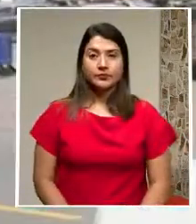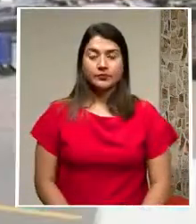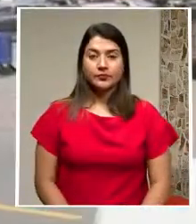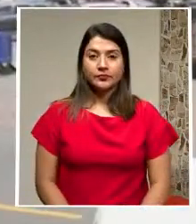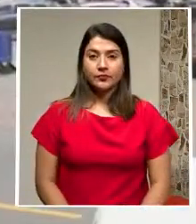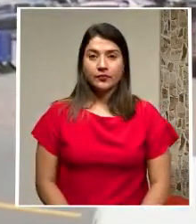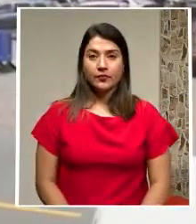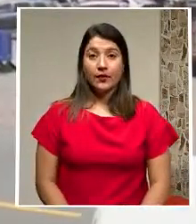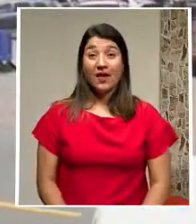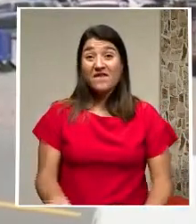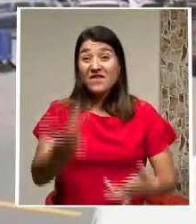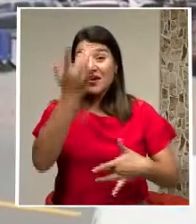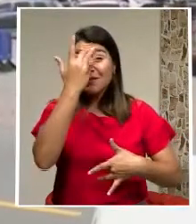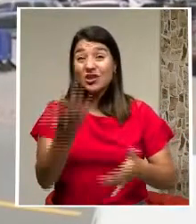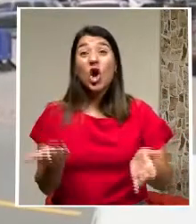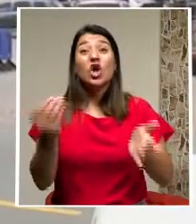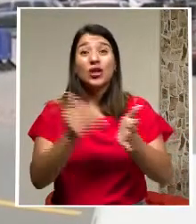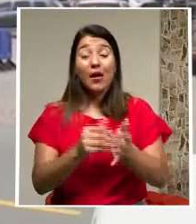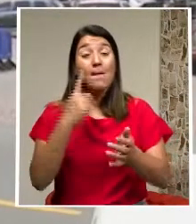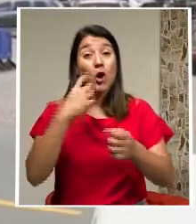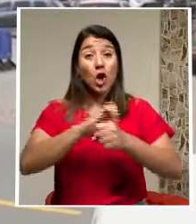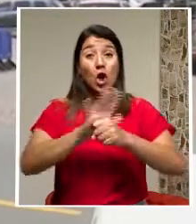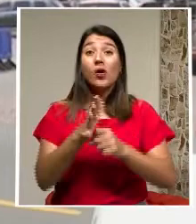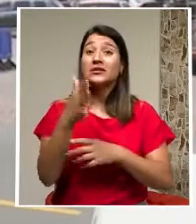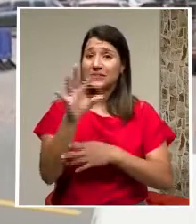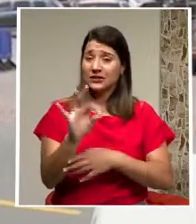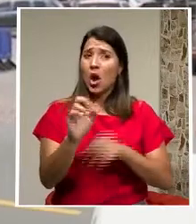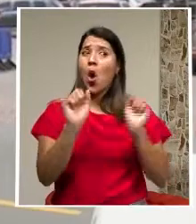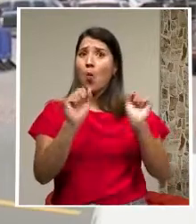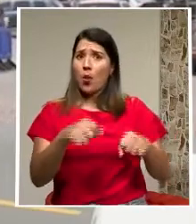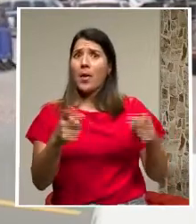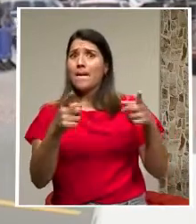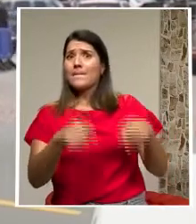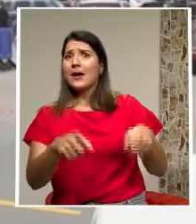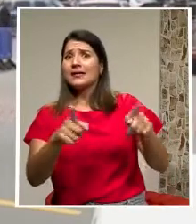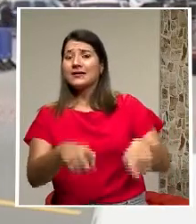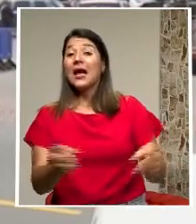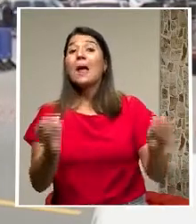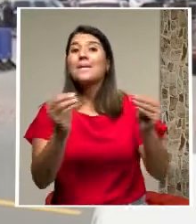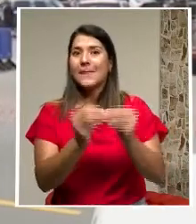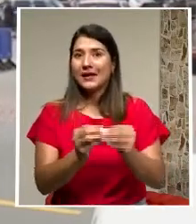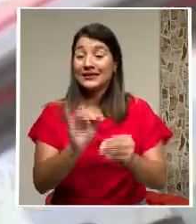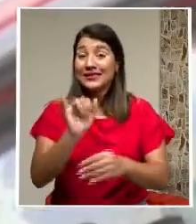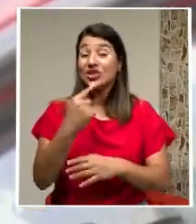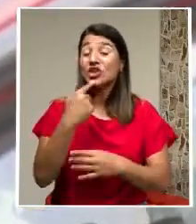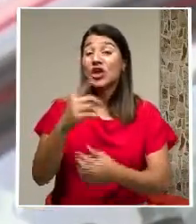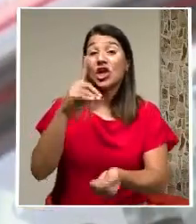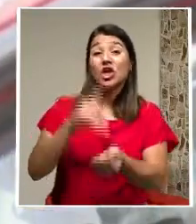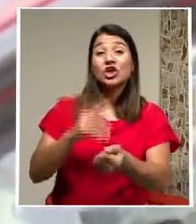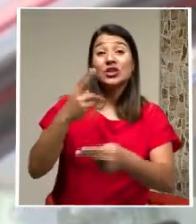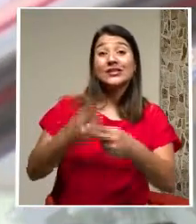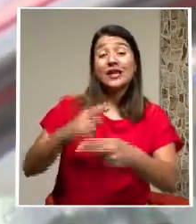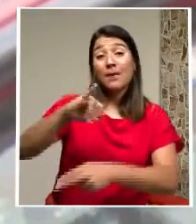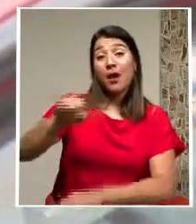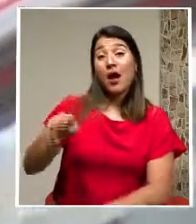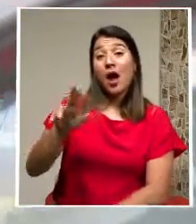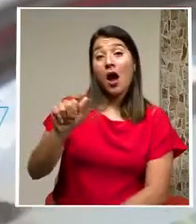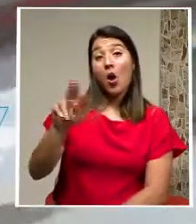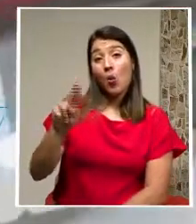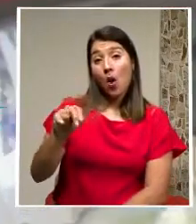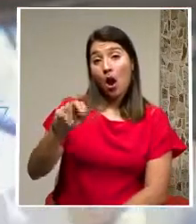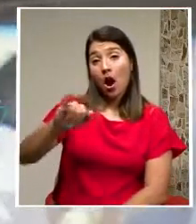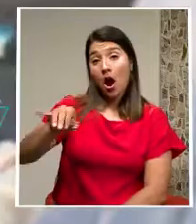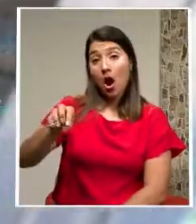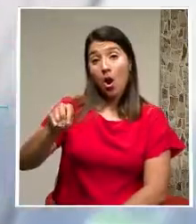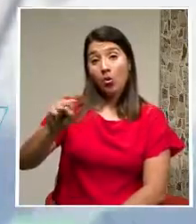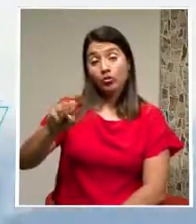La reinfección por COVID-19 puede ser más frecuente de lo que creemos Así lo aseguró el epidemiólogo Juan José Romero Quien